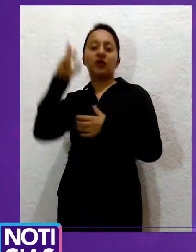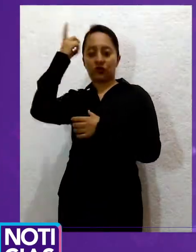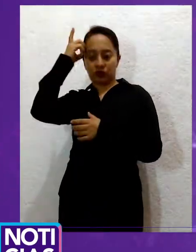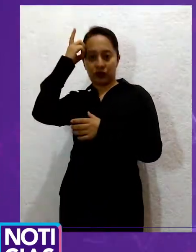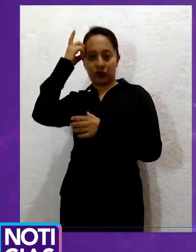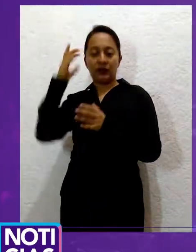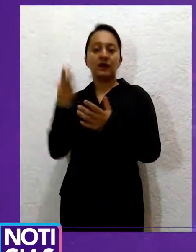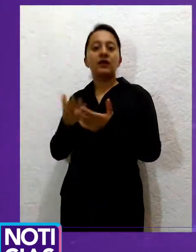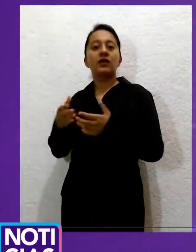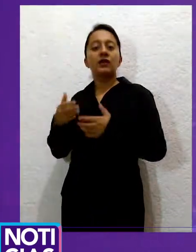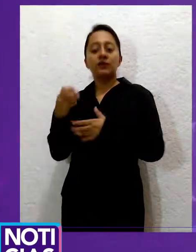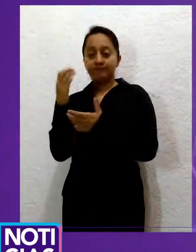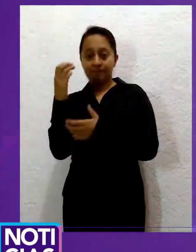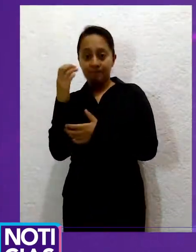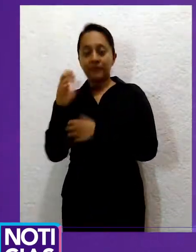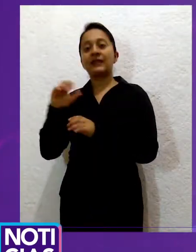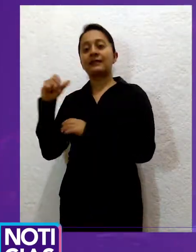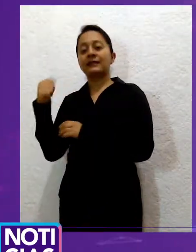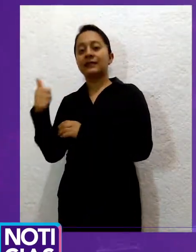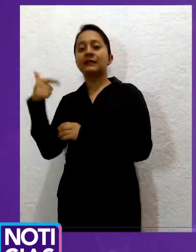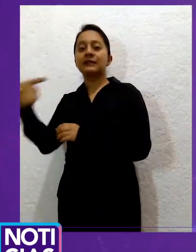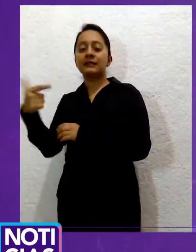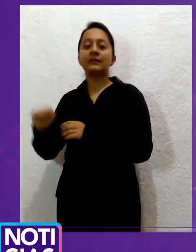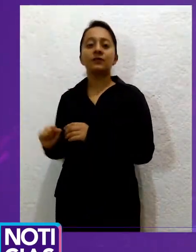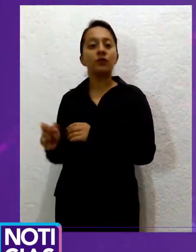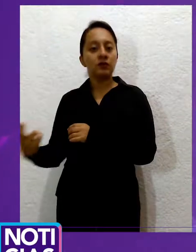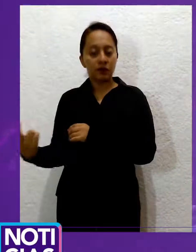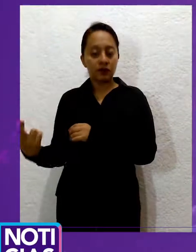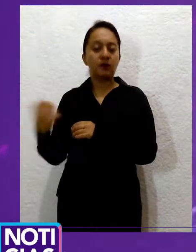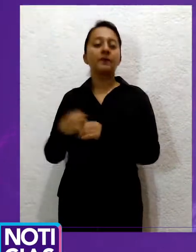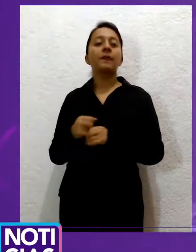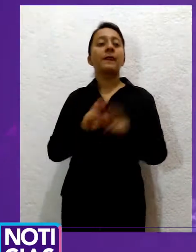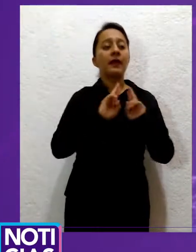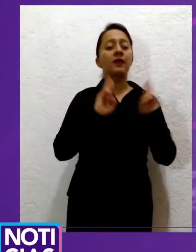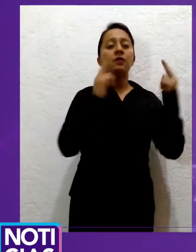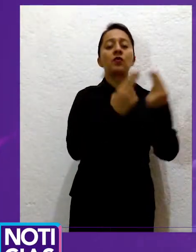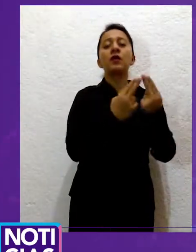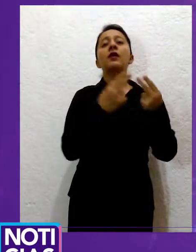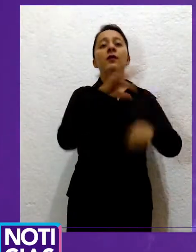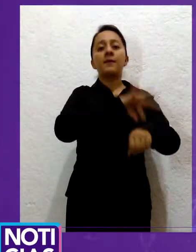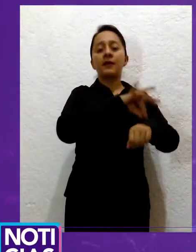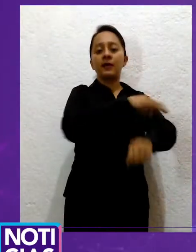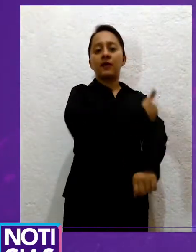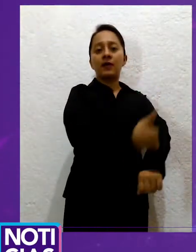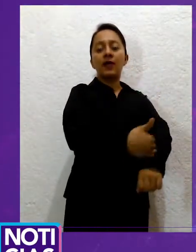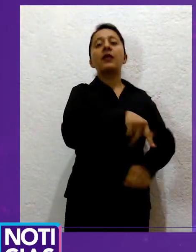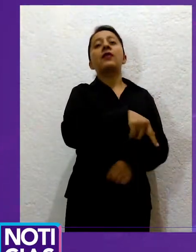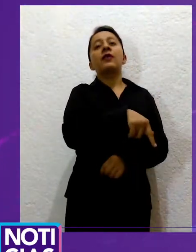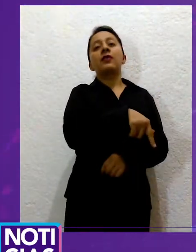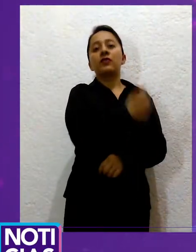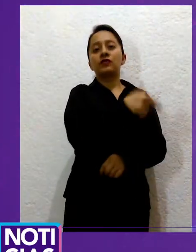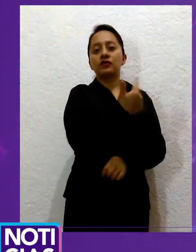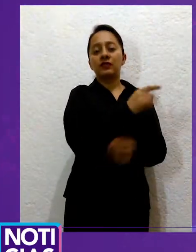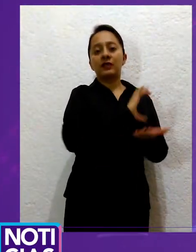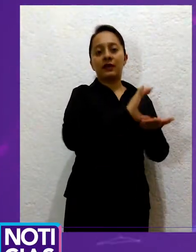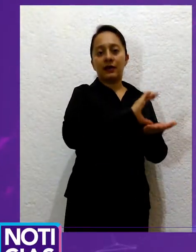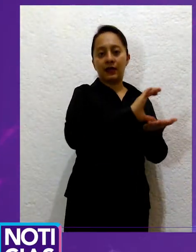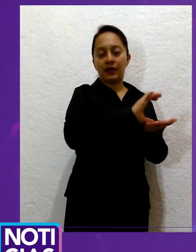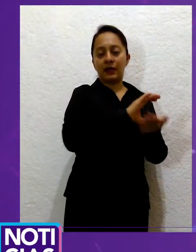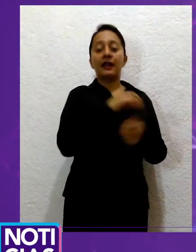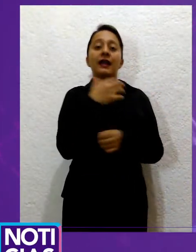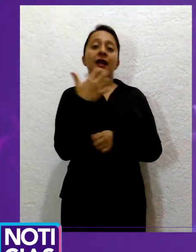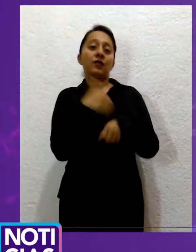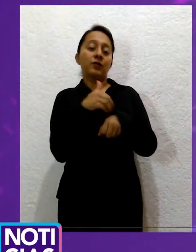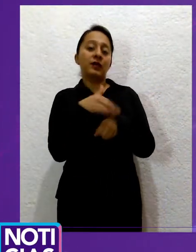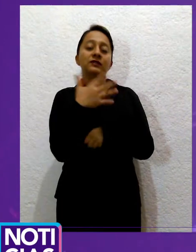familiares 12 de Cadereita, en las 5 de Pedro Escobedo, se mantendrá la atención durante las 24 horas. Las